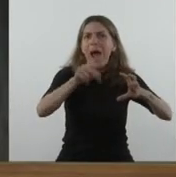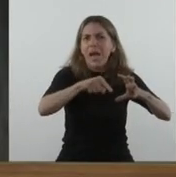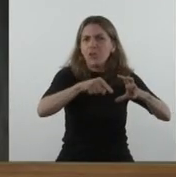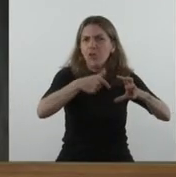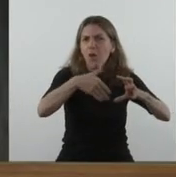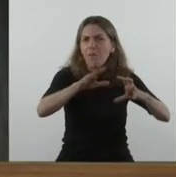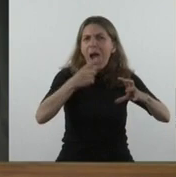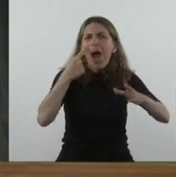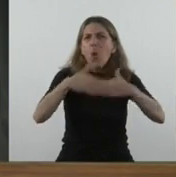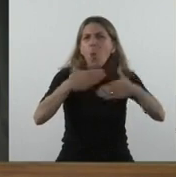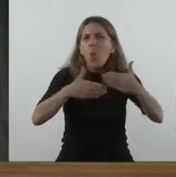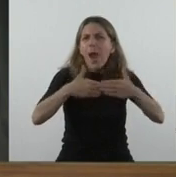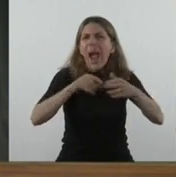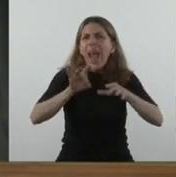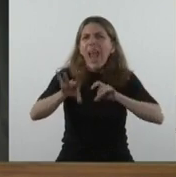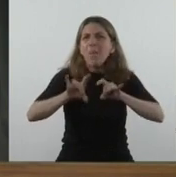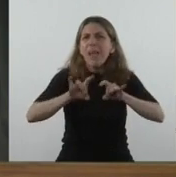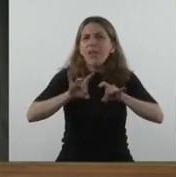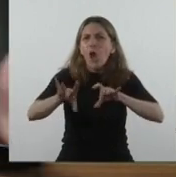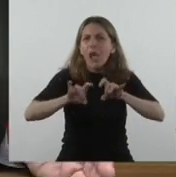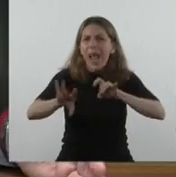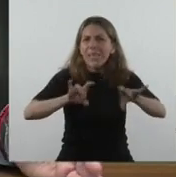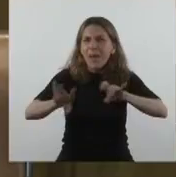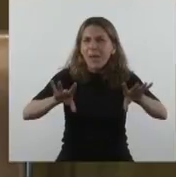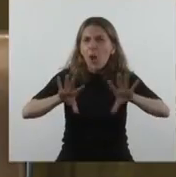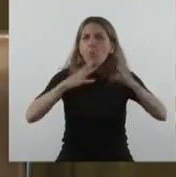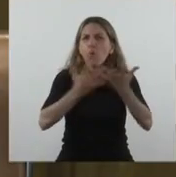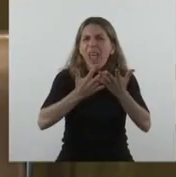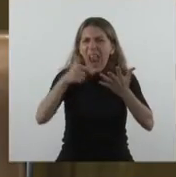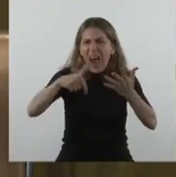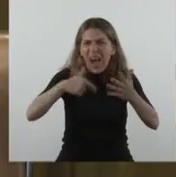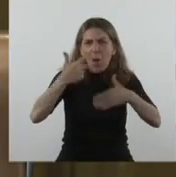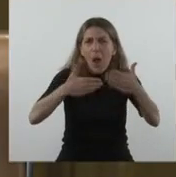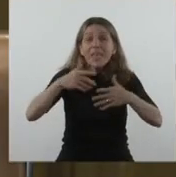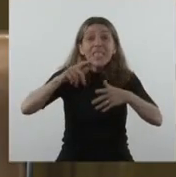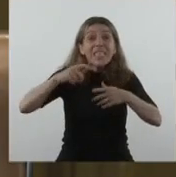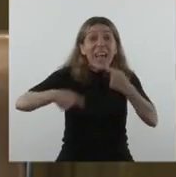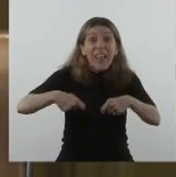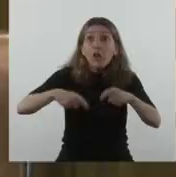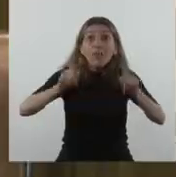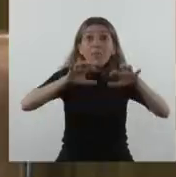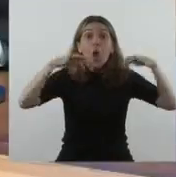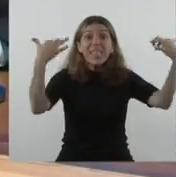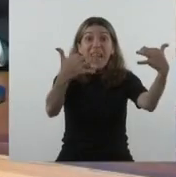su partido de eliminatorias para el Mundial acá, frente a Uruguay, en Santiago, en este estadio.